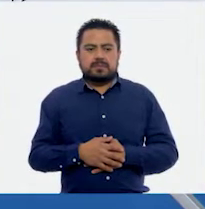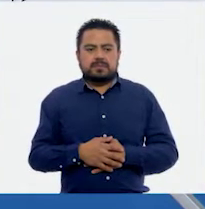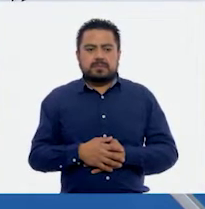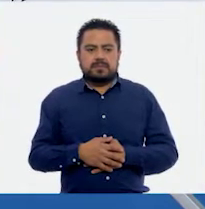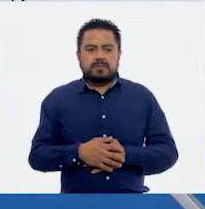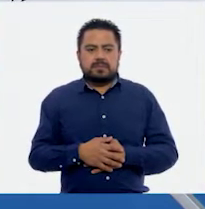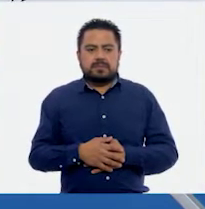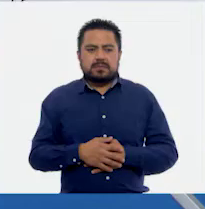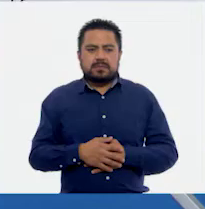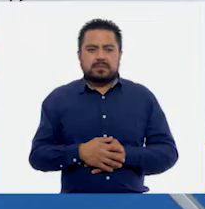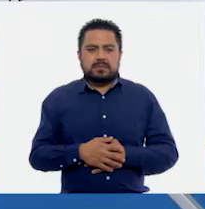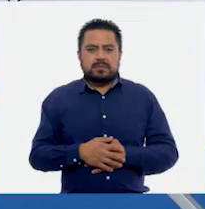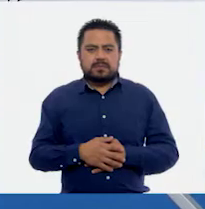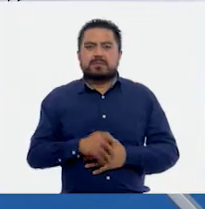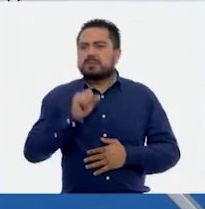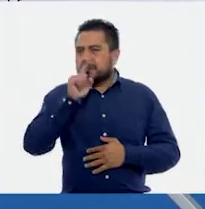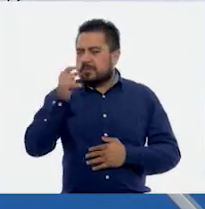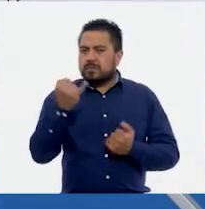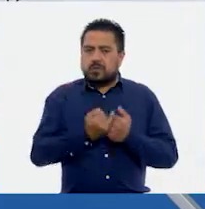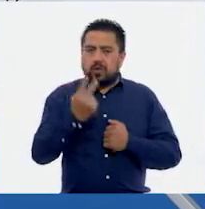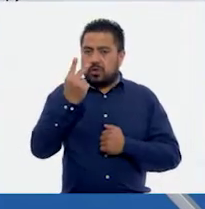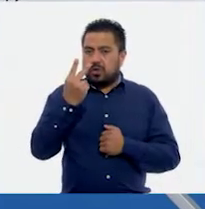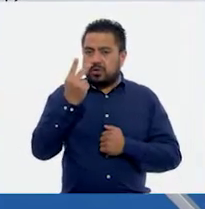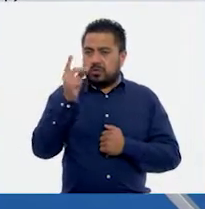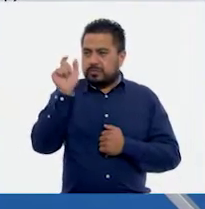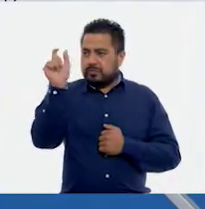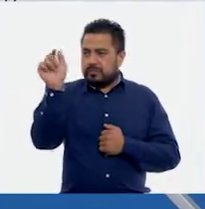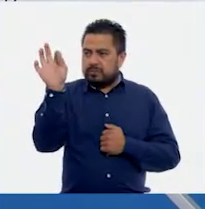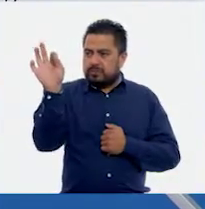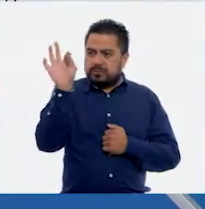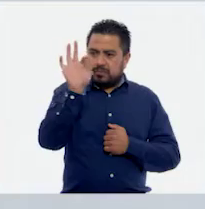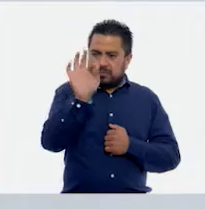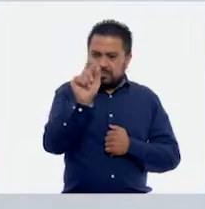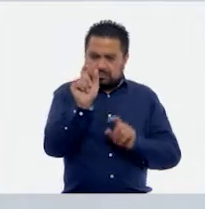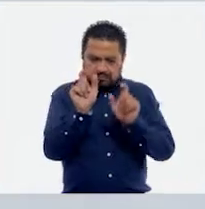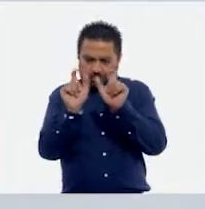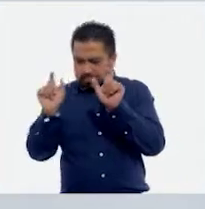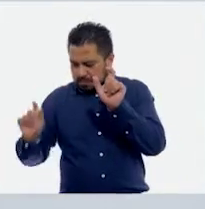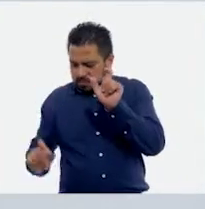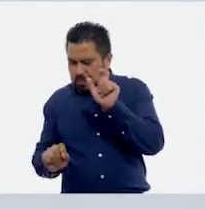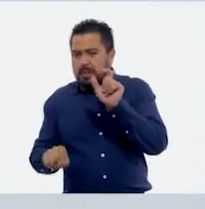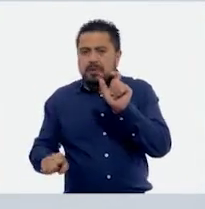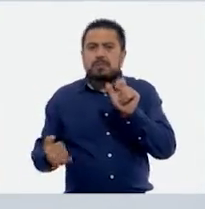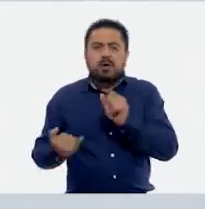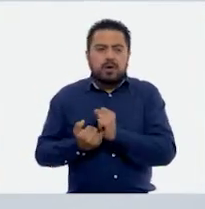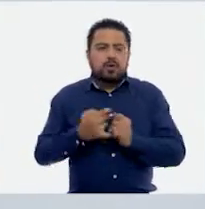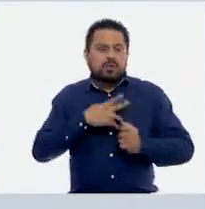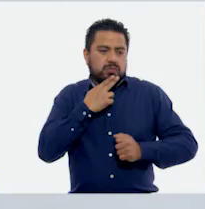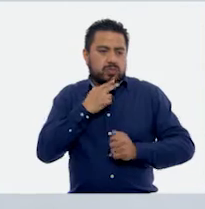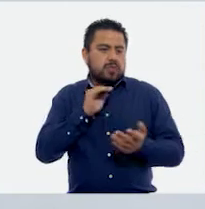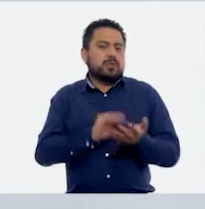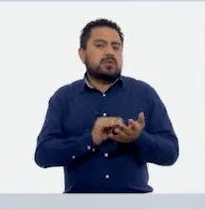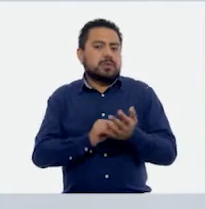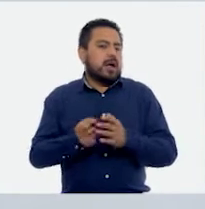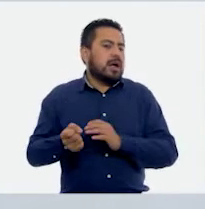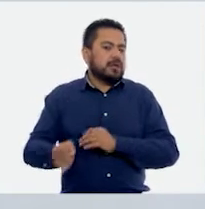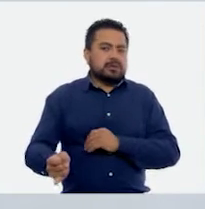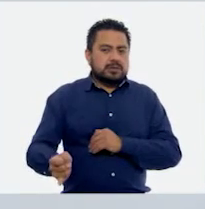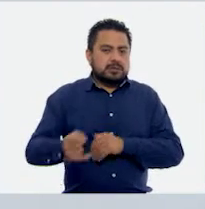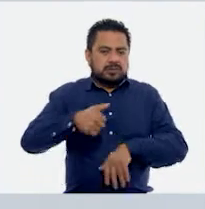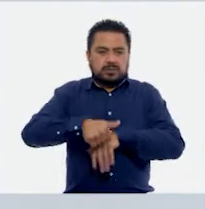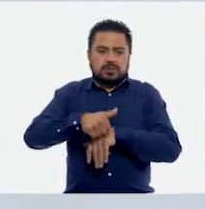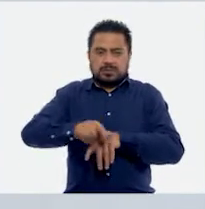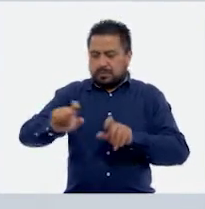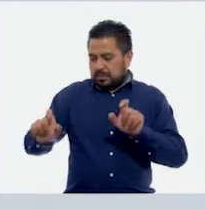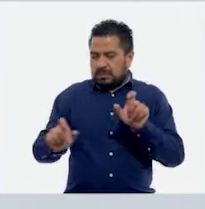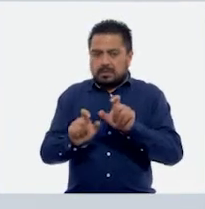5. E igual tenemos dos lugares después del punto, entonces, tenemos también que conservar estos centésimos acá. Lo